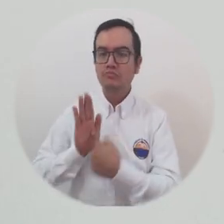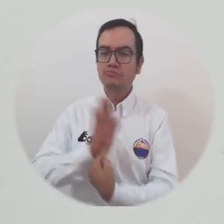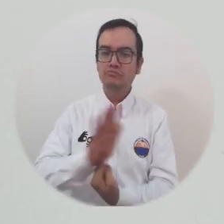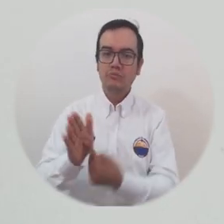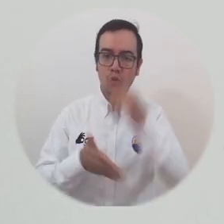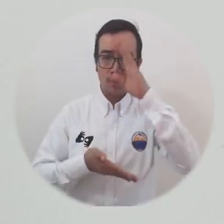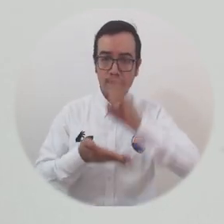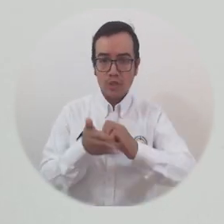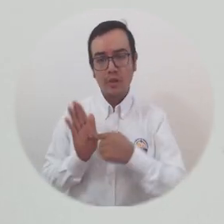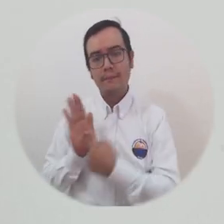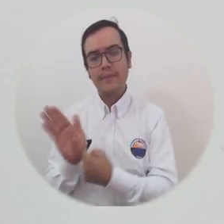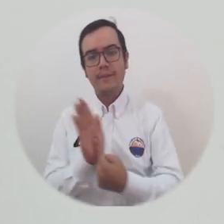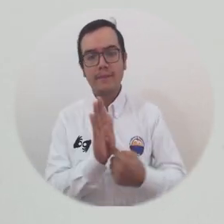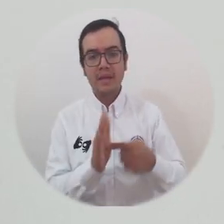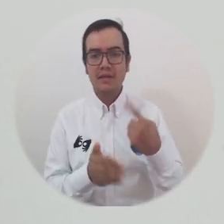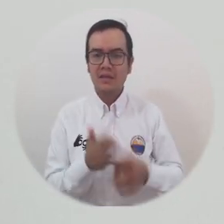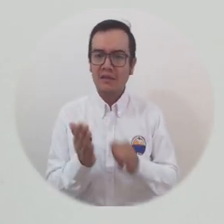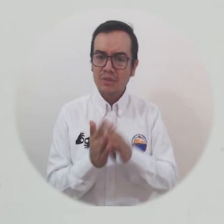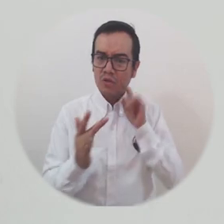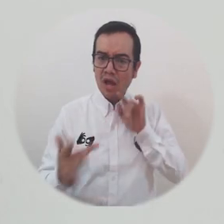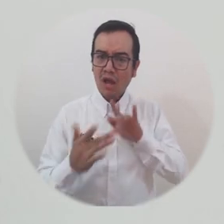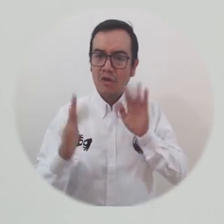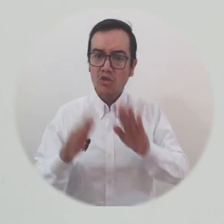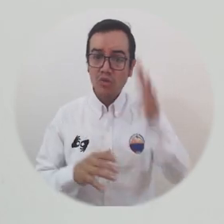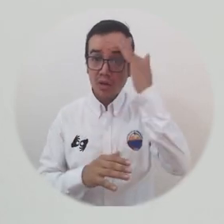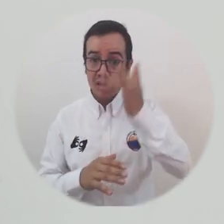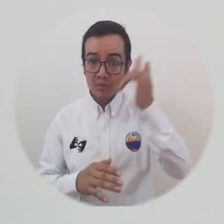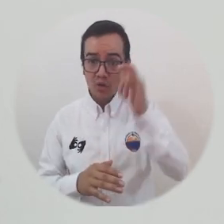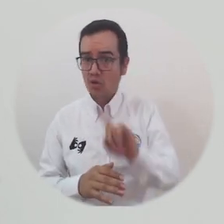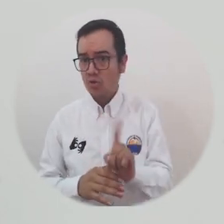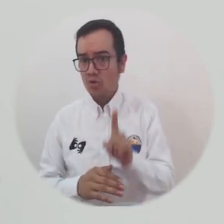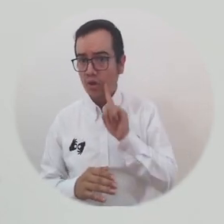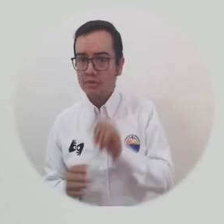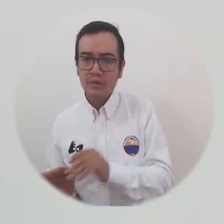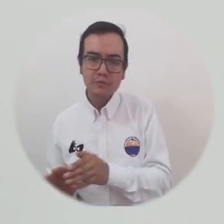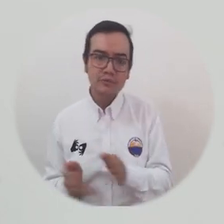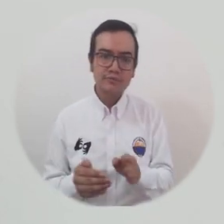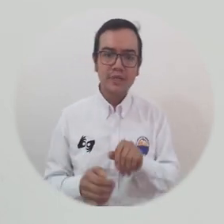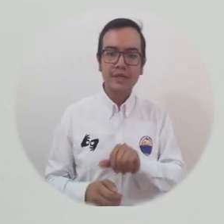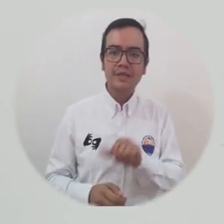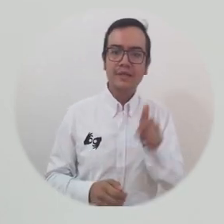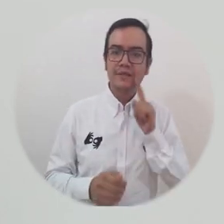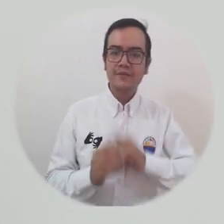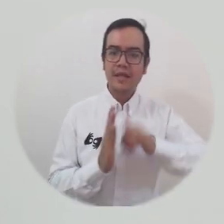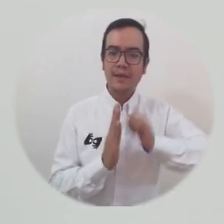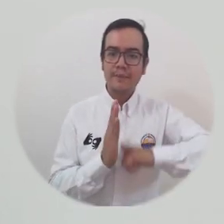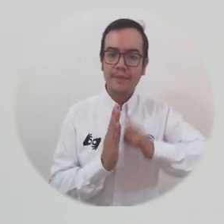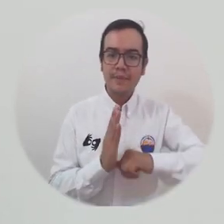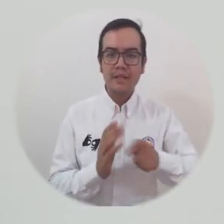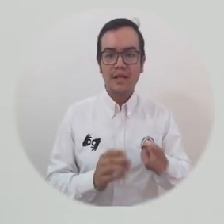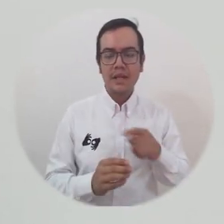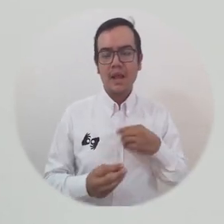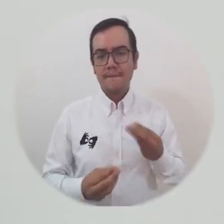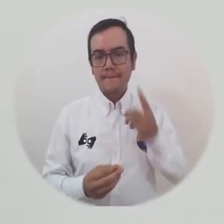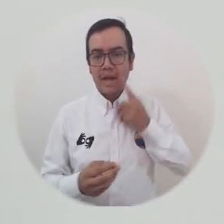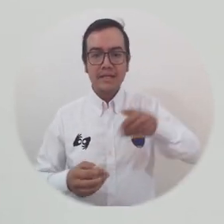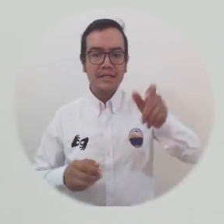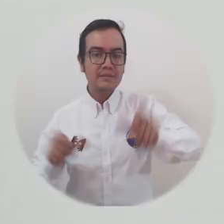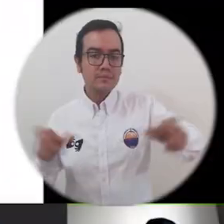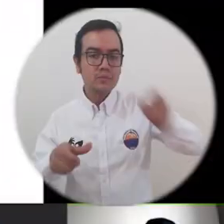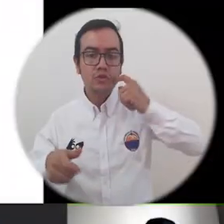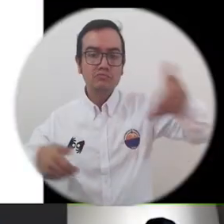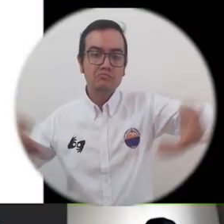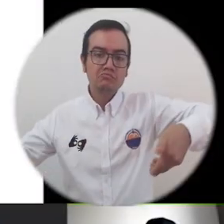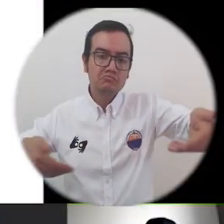diferentes puntos de vista a los participantes. Que más que fuera un espacio académico, podríamos empezar con un prototipo que estuviera